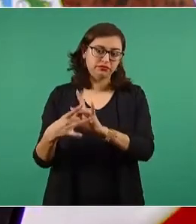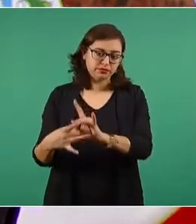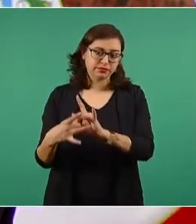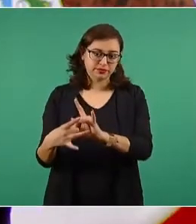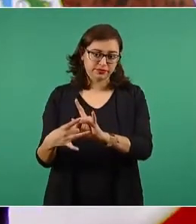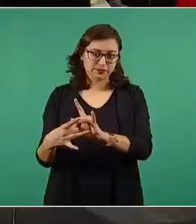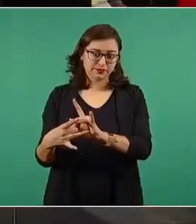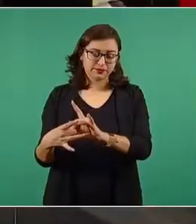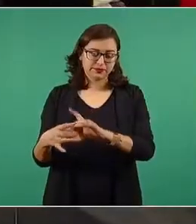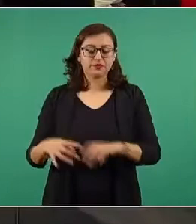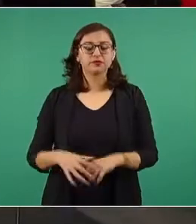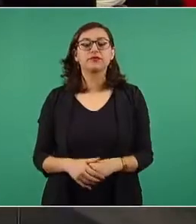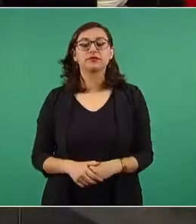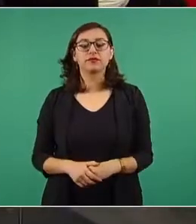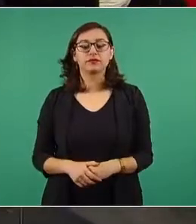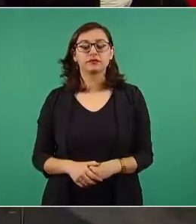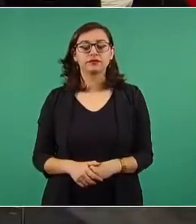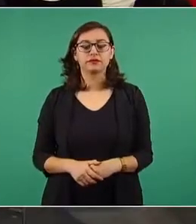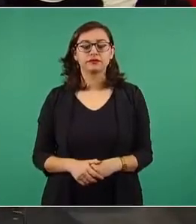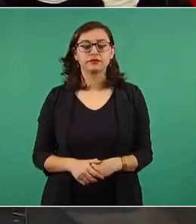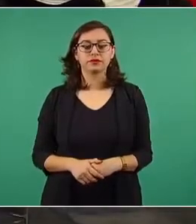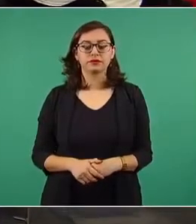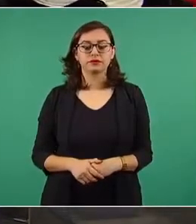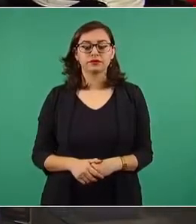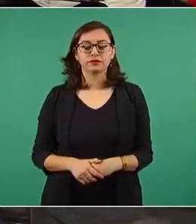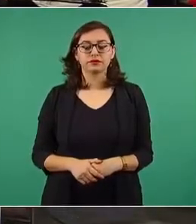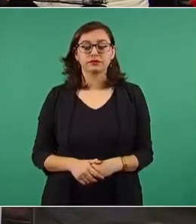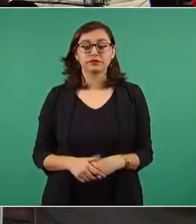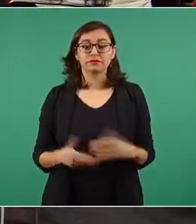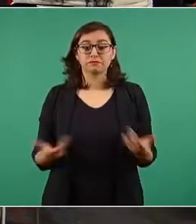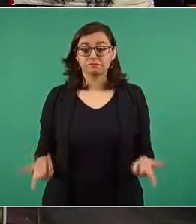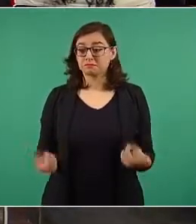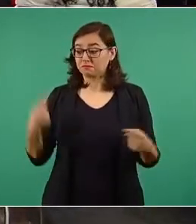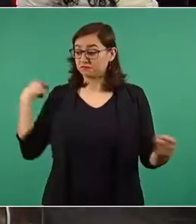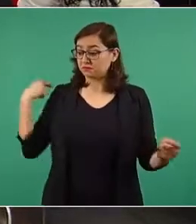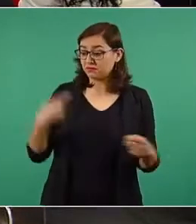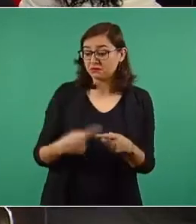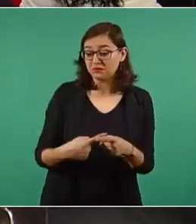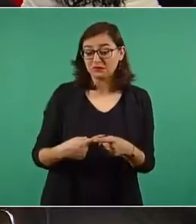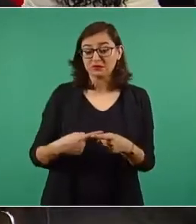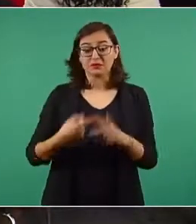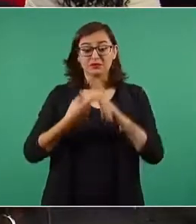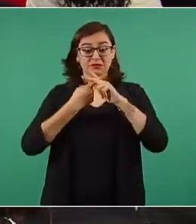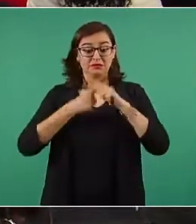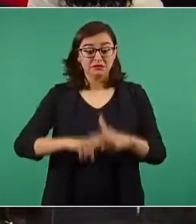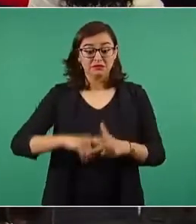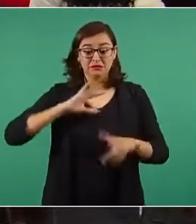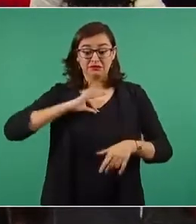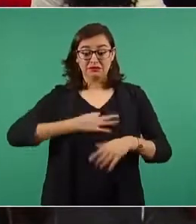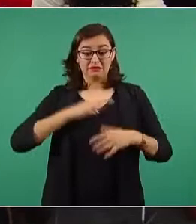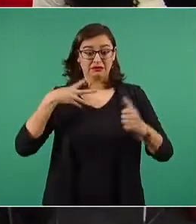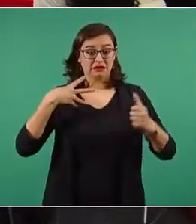Aún con la crisis de la pandemia y de la economía,